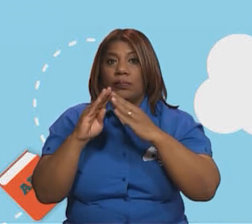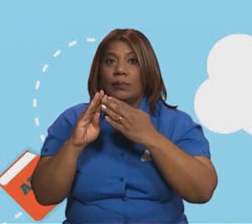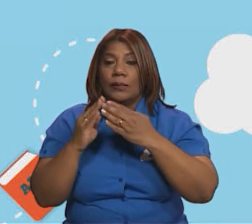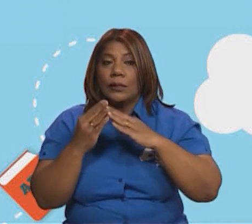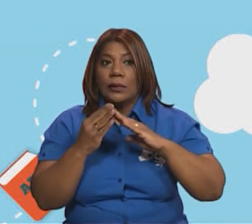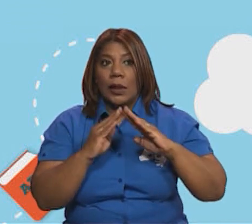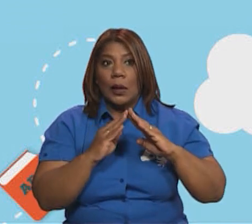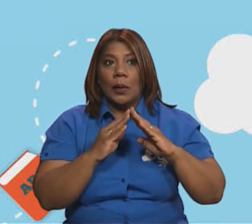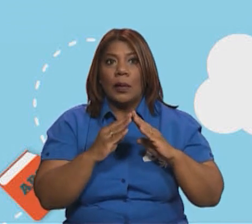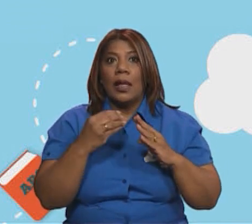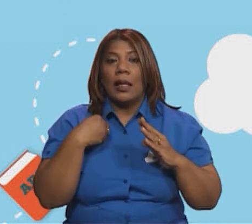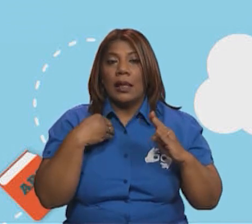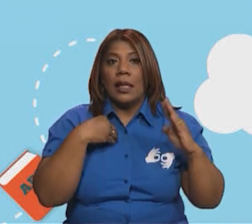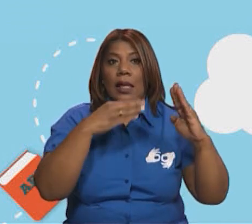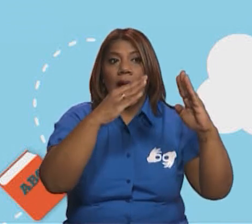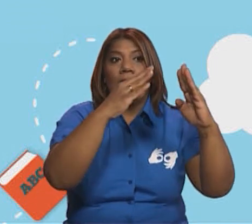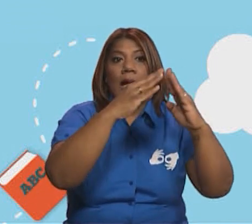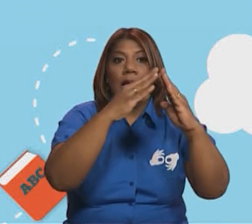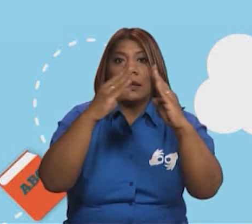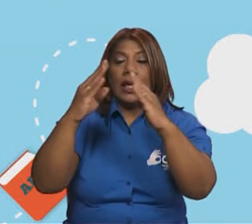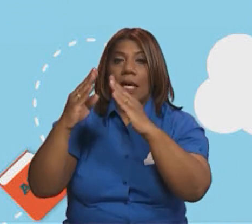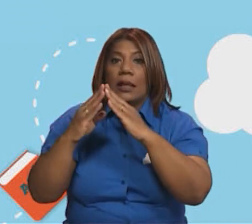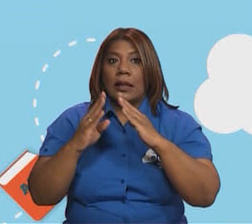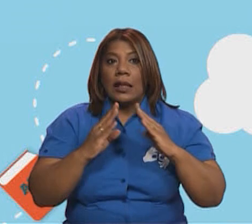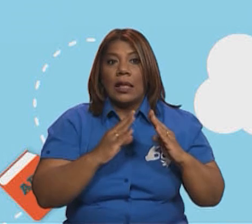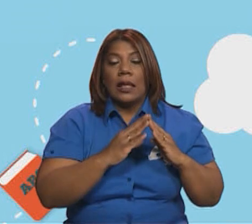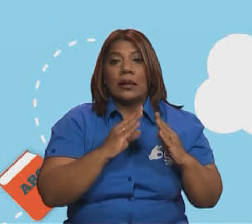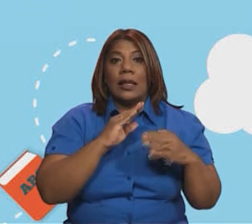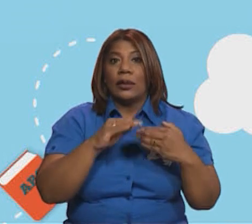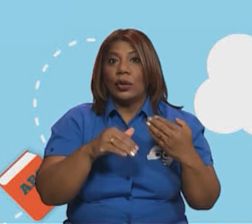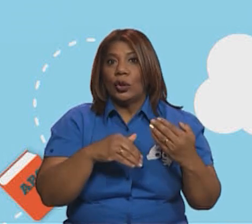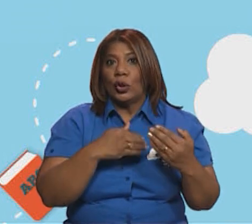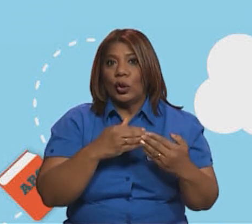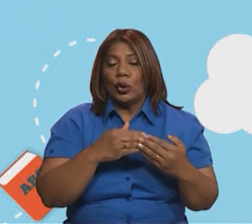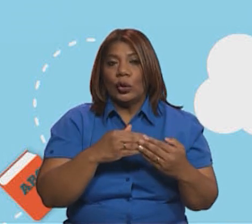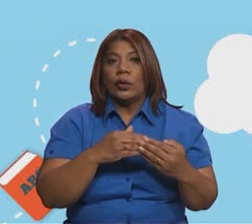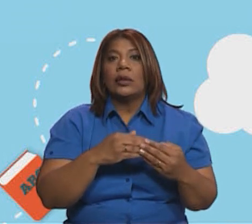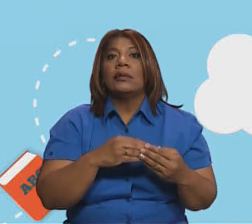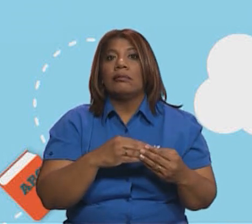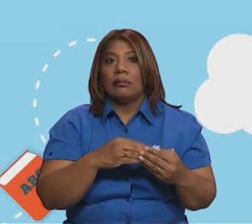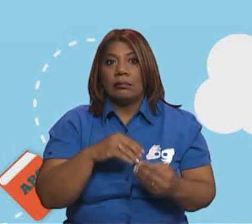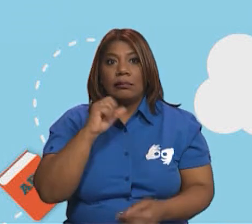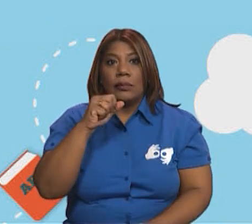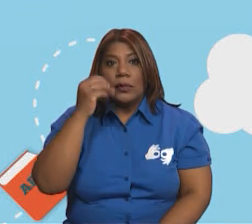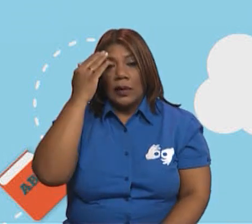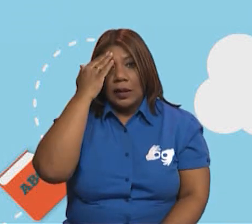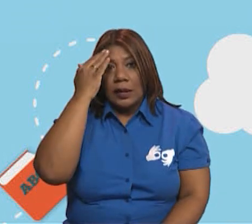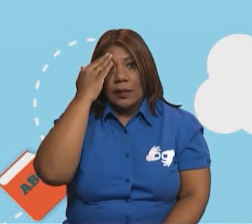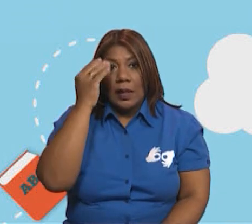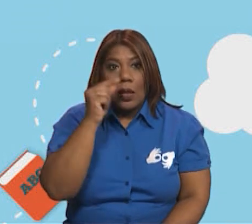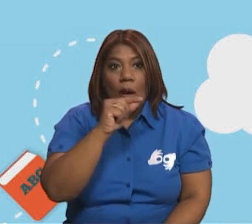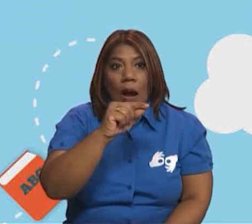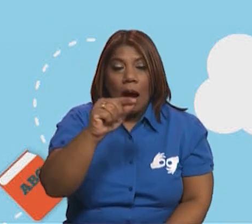viviendas y también el terreno. Todo está marcado por algunos polígonos. ¿Pueden identificarlos?